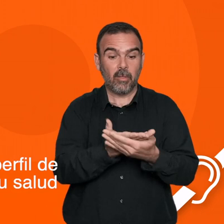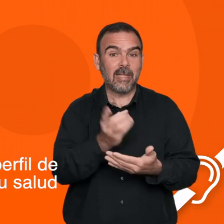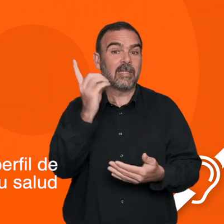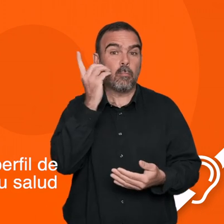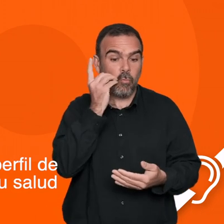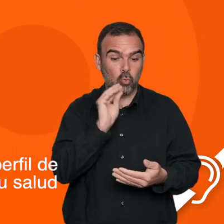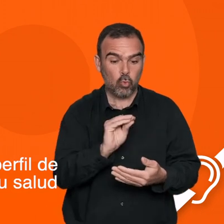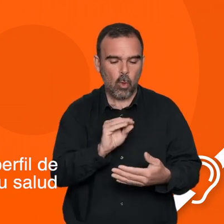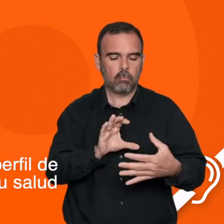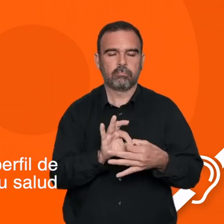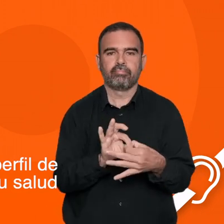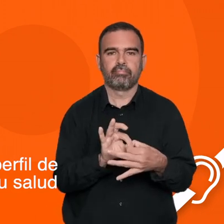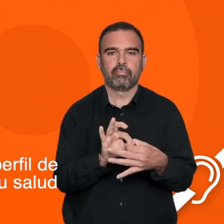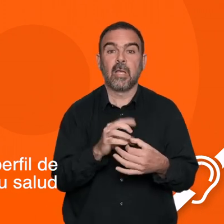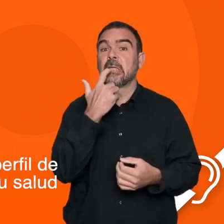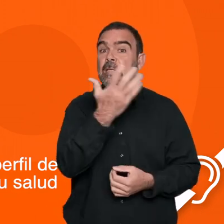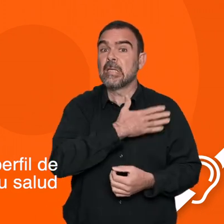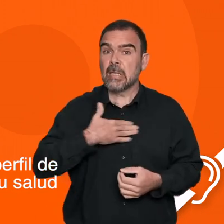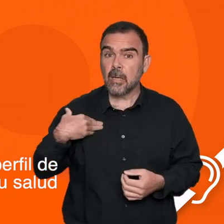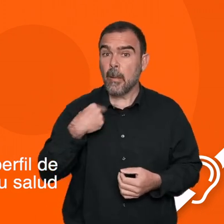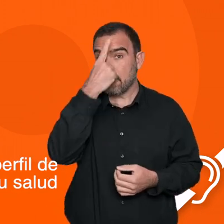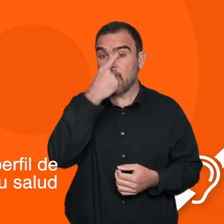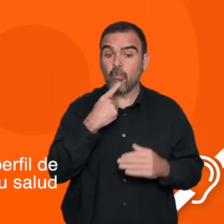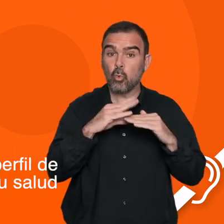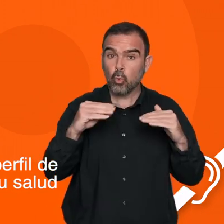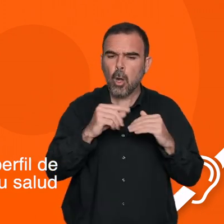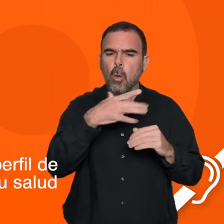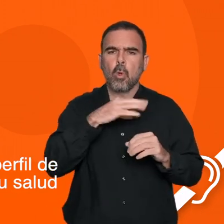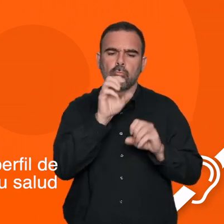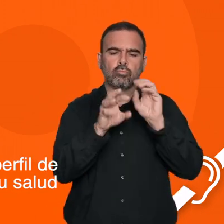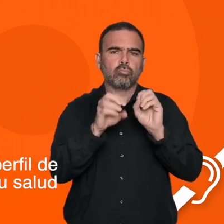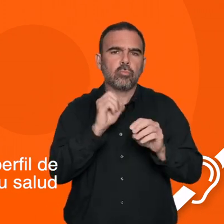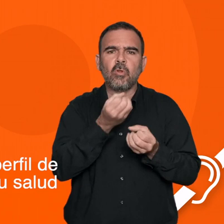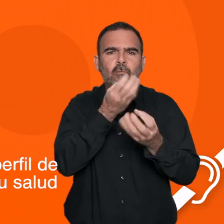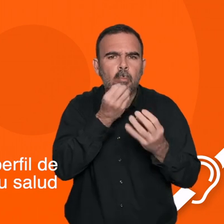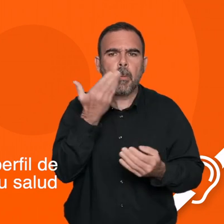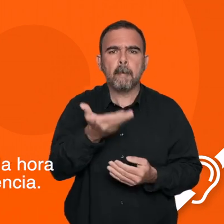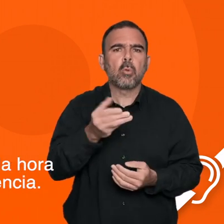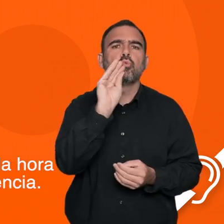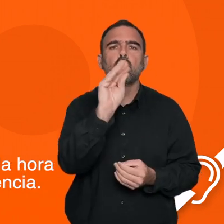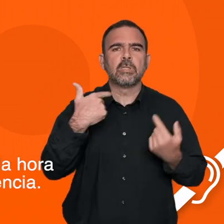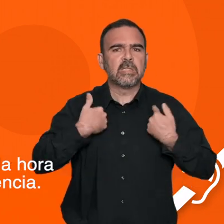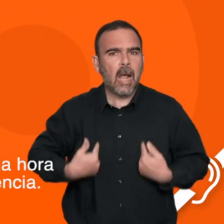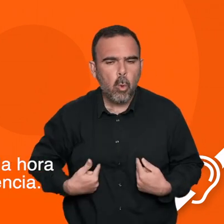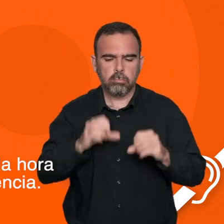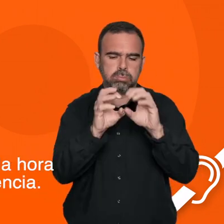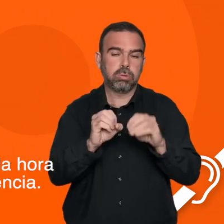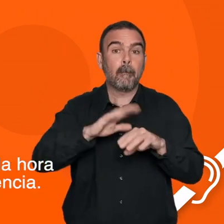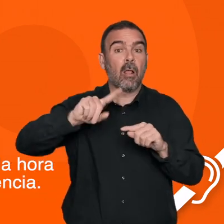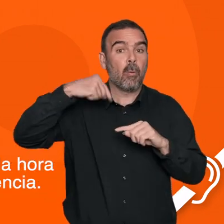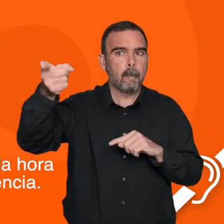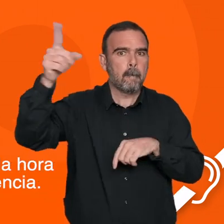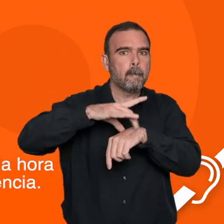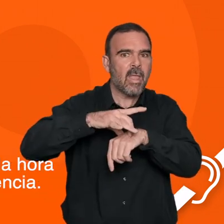Si lo deseas, podrás introducir en el perfil de usuario información relevante sobre tu salud que será utilizada por los